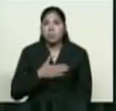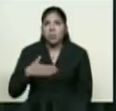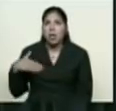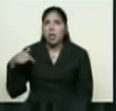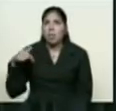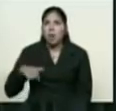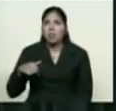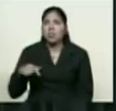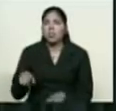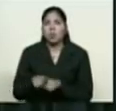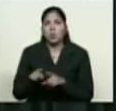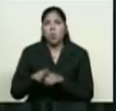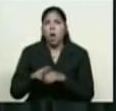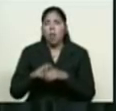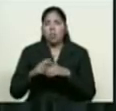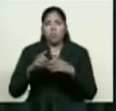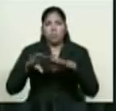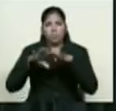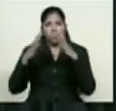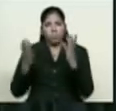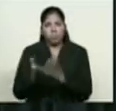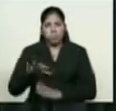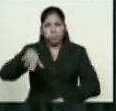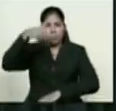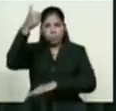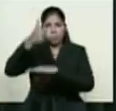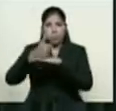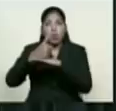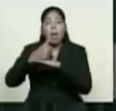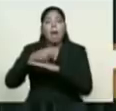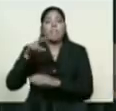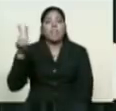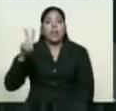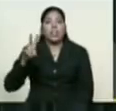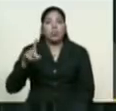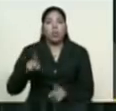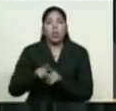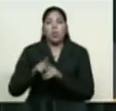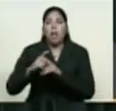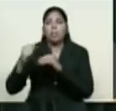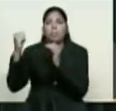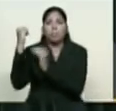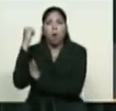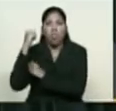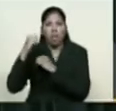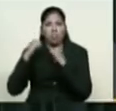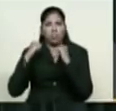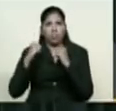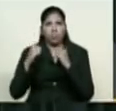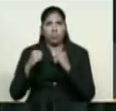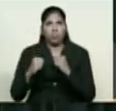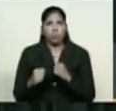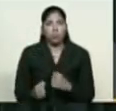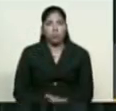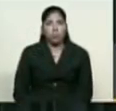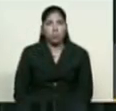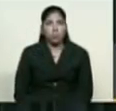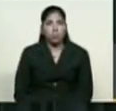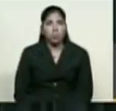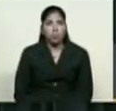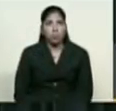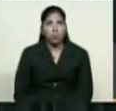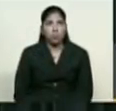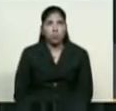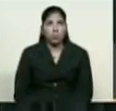verdadera potencia. El Petro, nuestra divisa para garantizar una economía sólida, y el Bolívar soberano, respaldado en